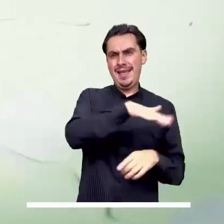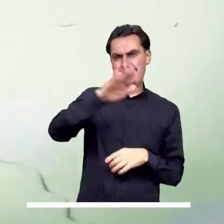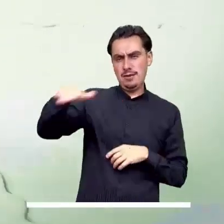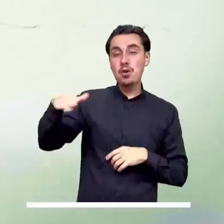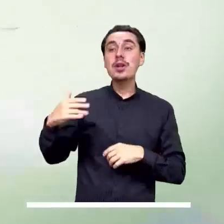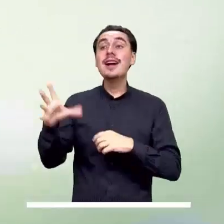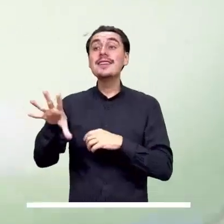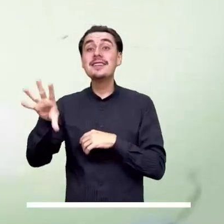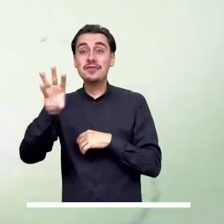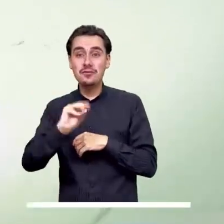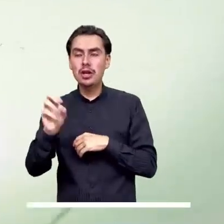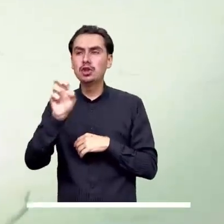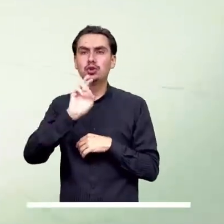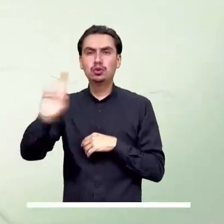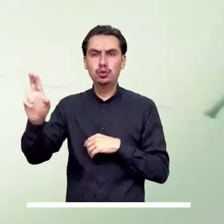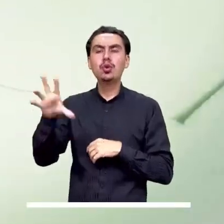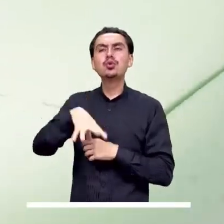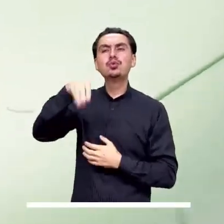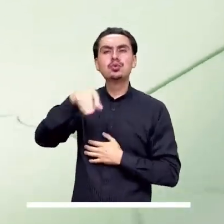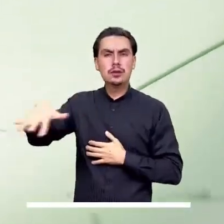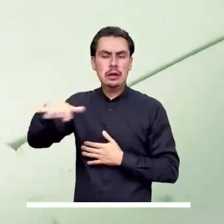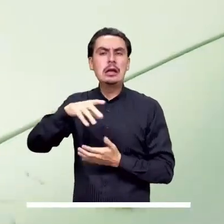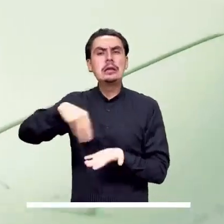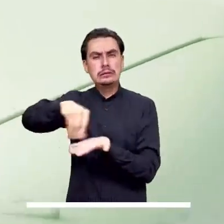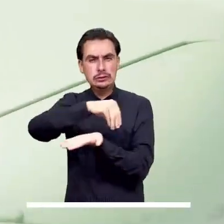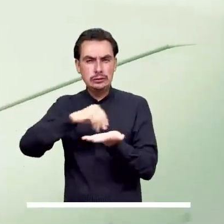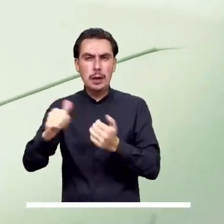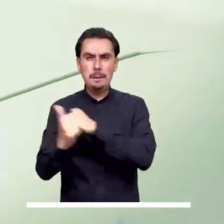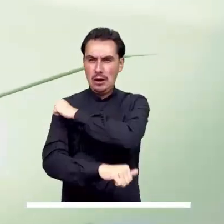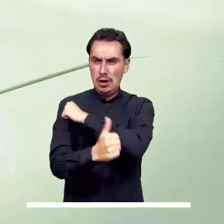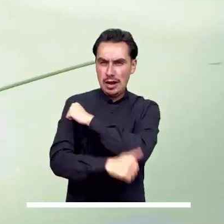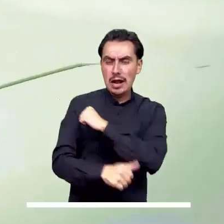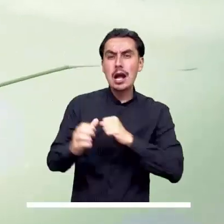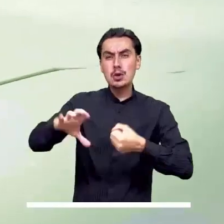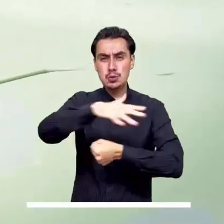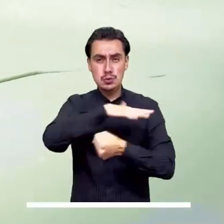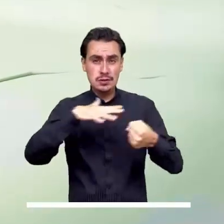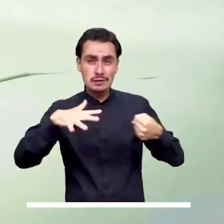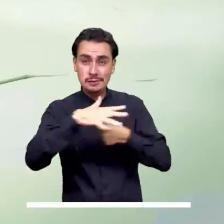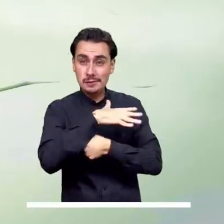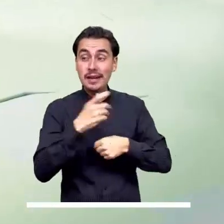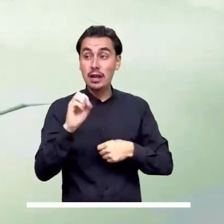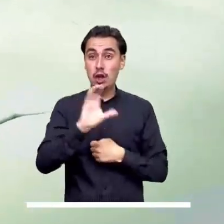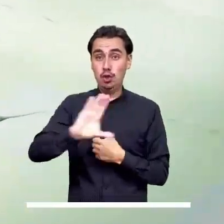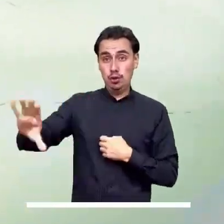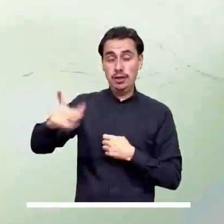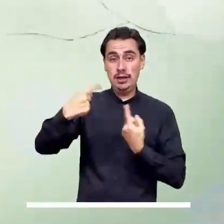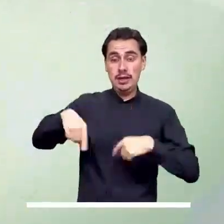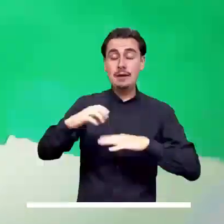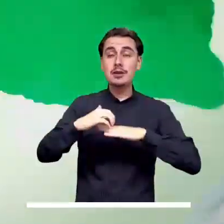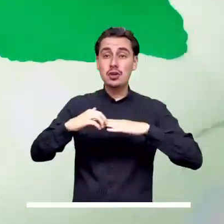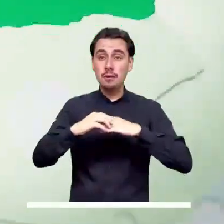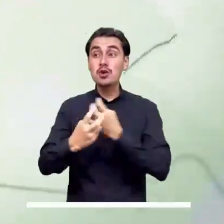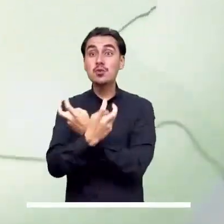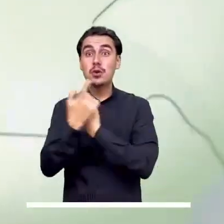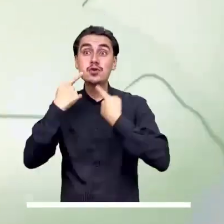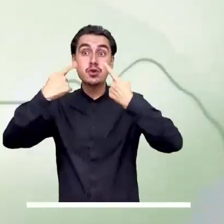Antioquia, los Santanderes y el occidente de Cundinamarca. Algunas lloviznas son posibles en Tolima y Huila.